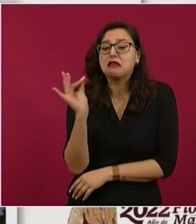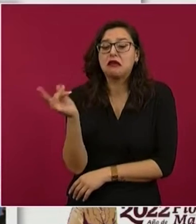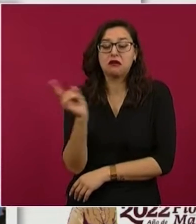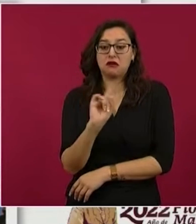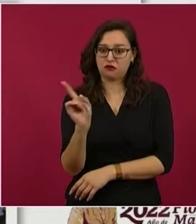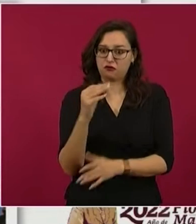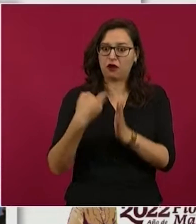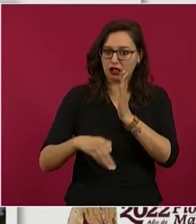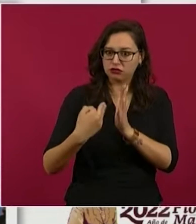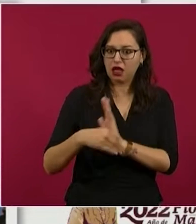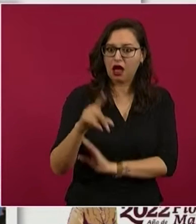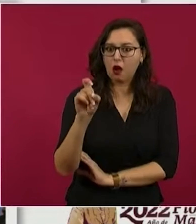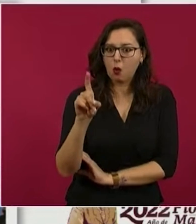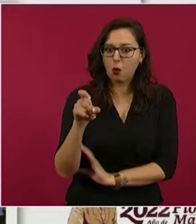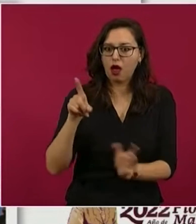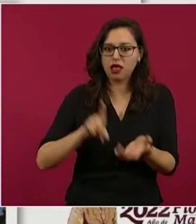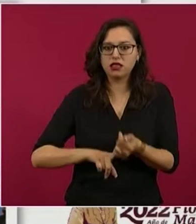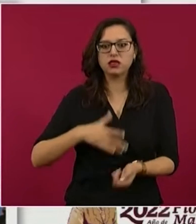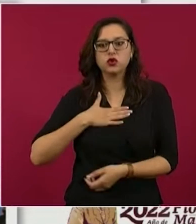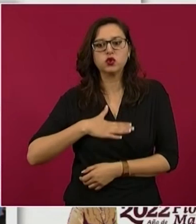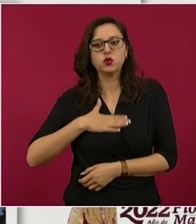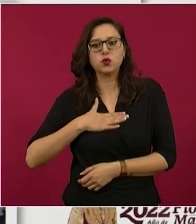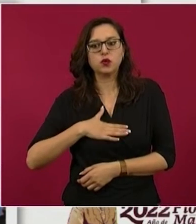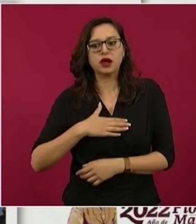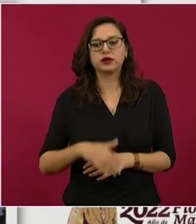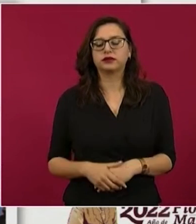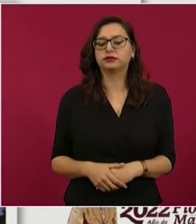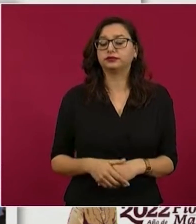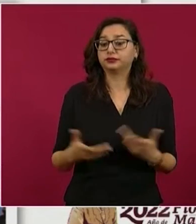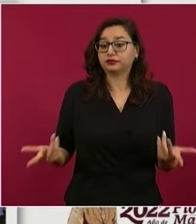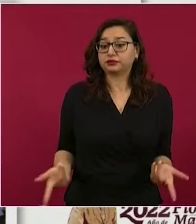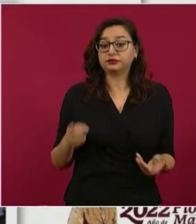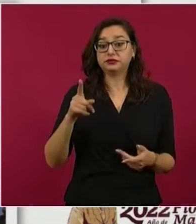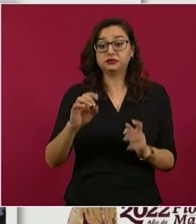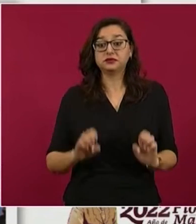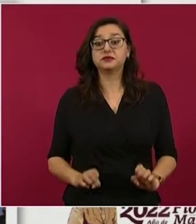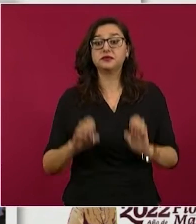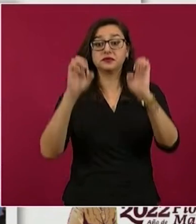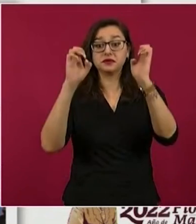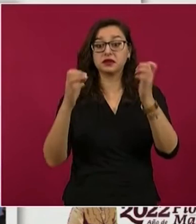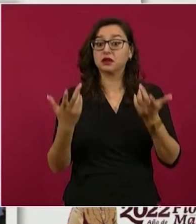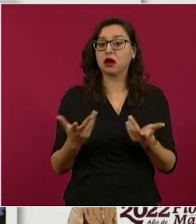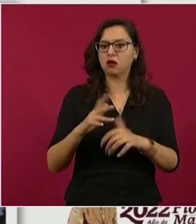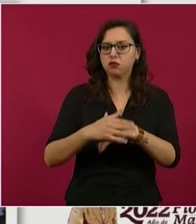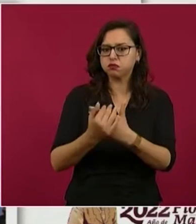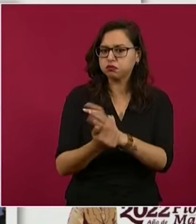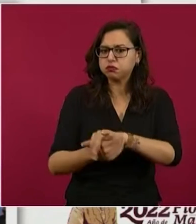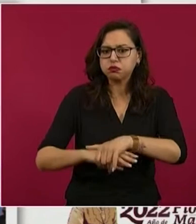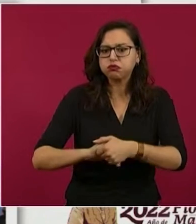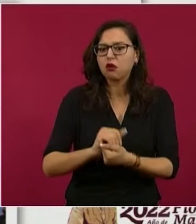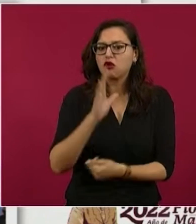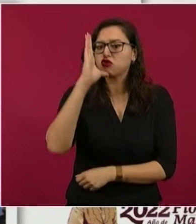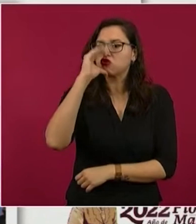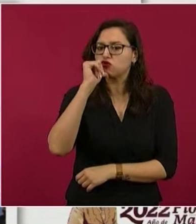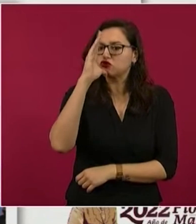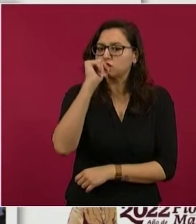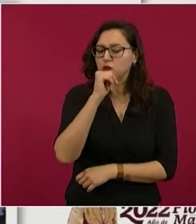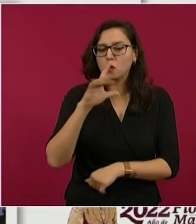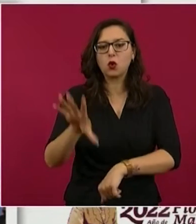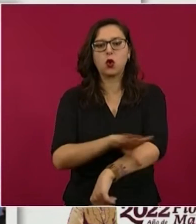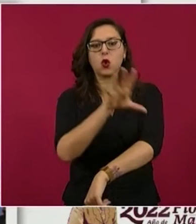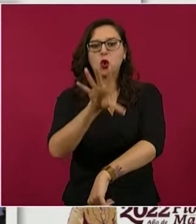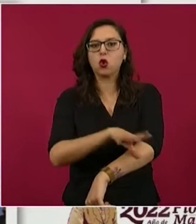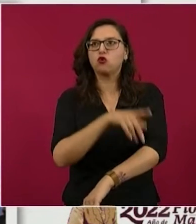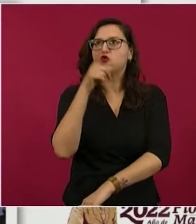agua de los baños, un edificio público donde nadie pudo lavarse las manos, instalaciones eléctricas fuera de